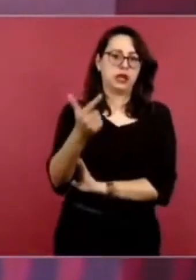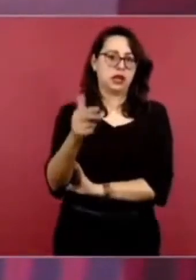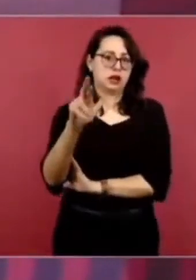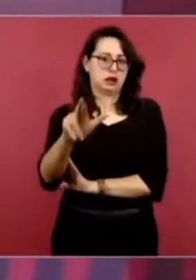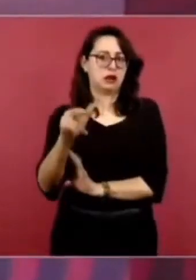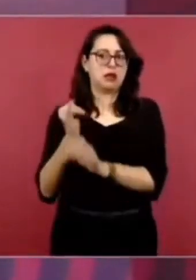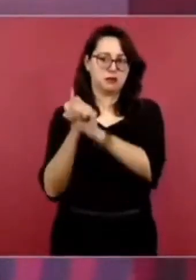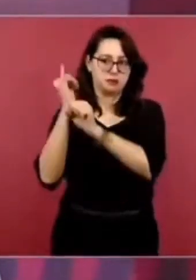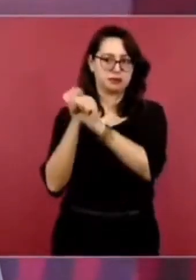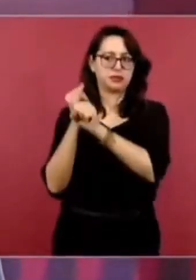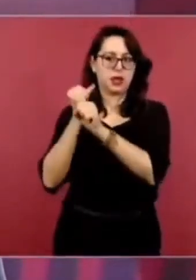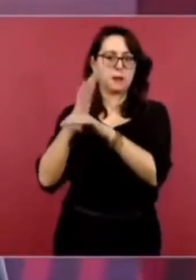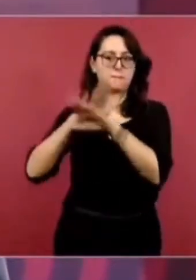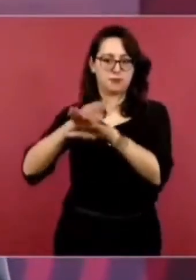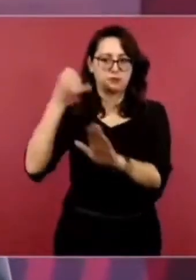Sean ellos los que den respuesta.